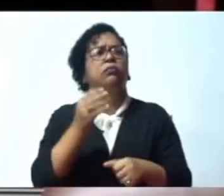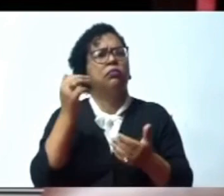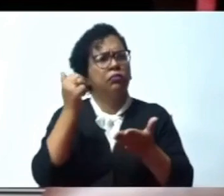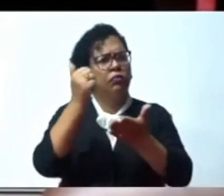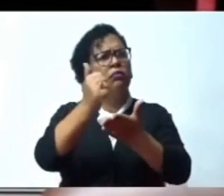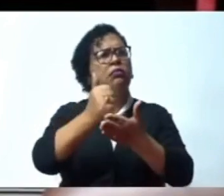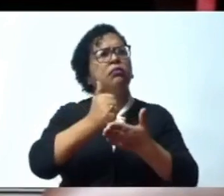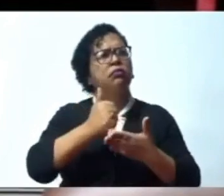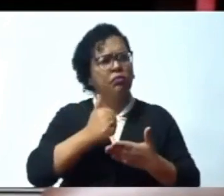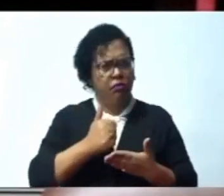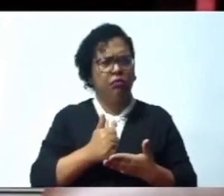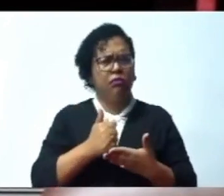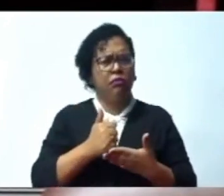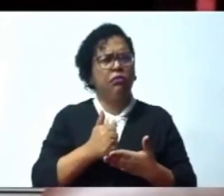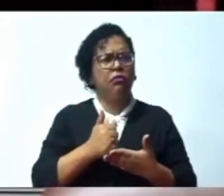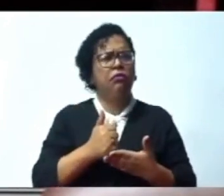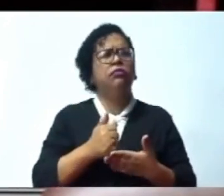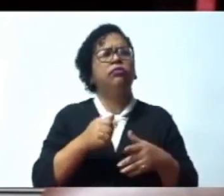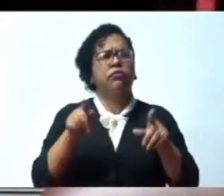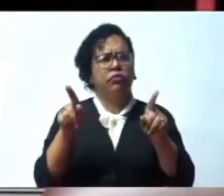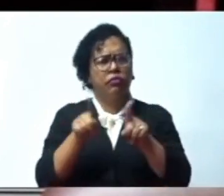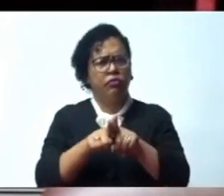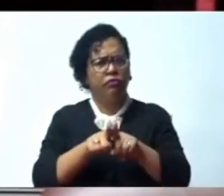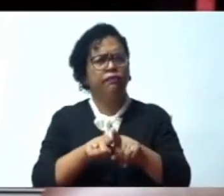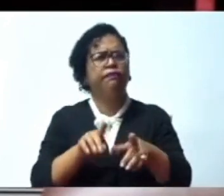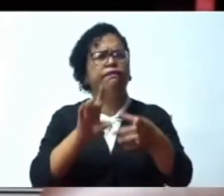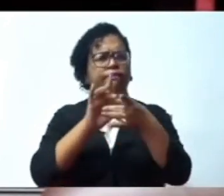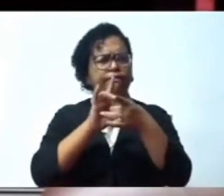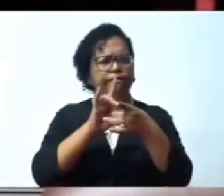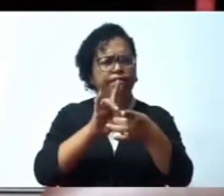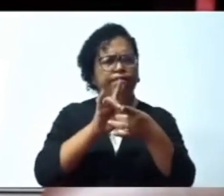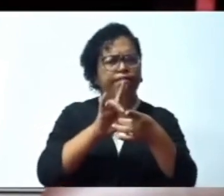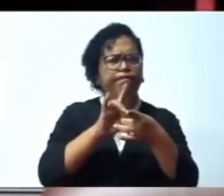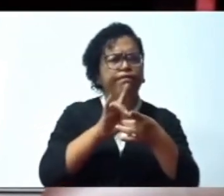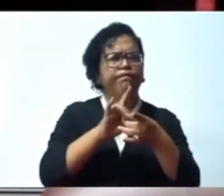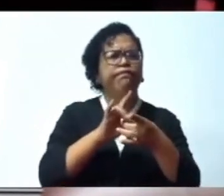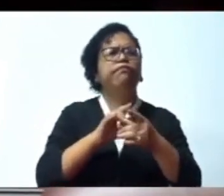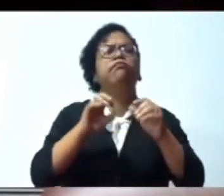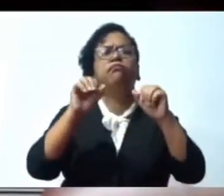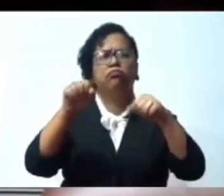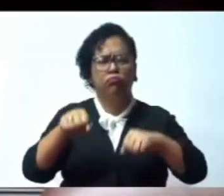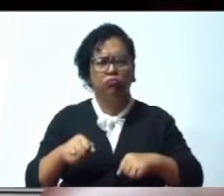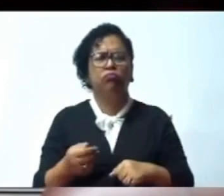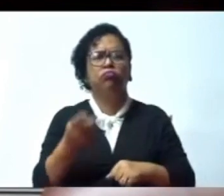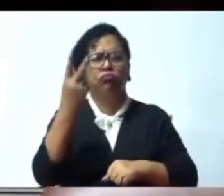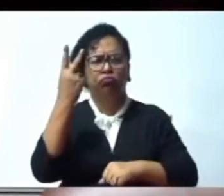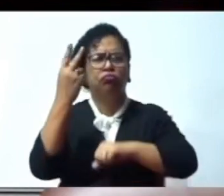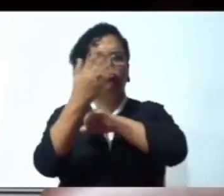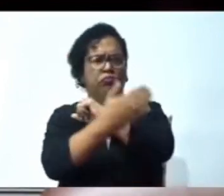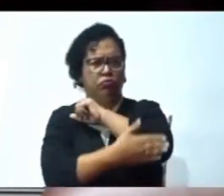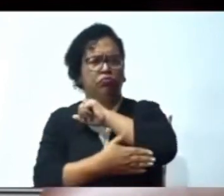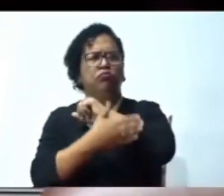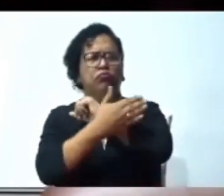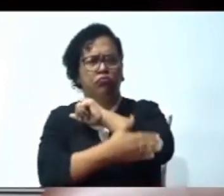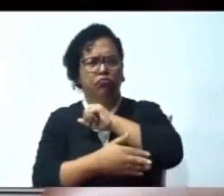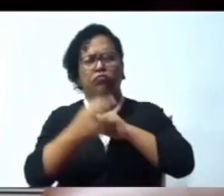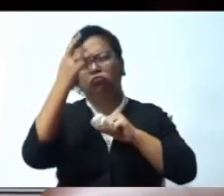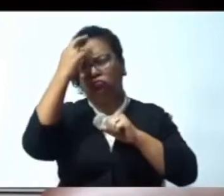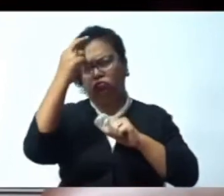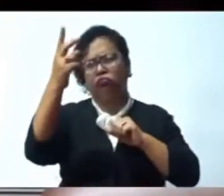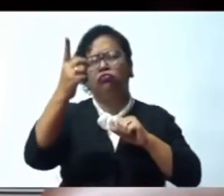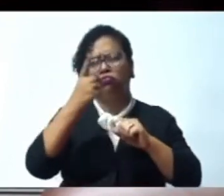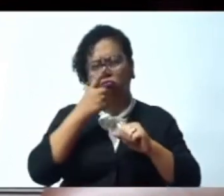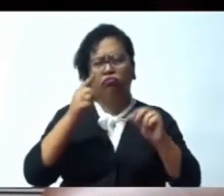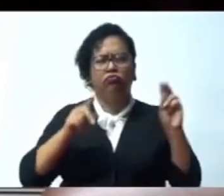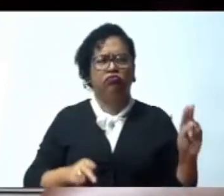un vínculo más directo y va a facilitar las relaciones comerciales entre ambos países. Es un tratado en